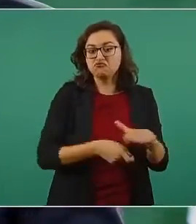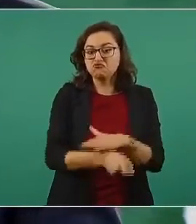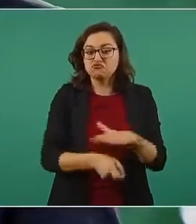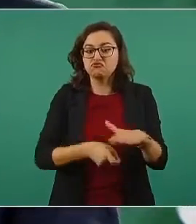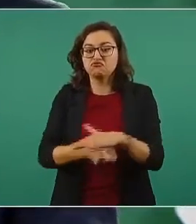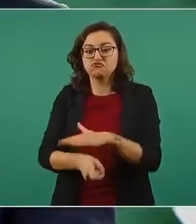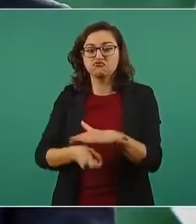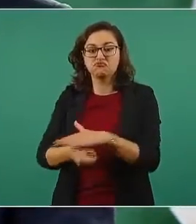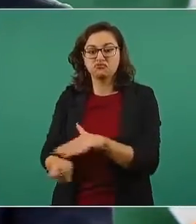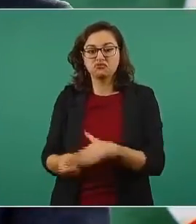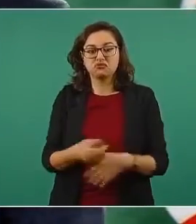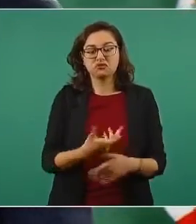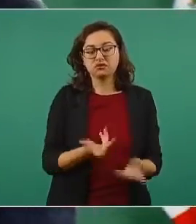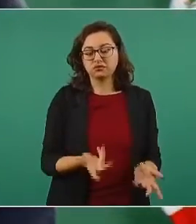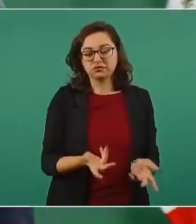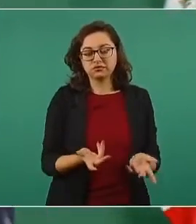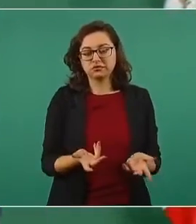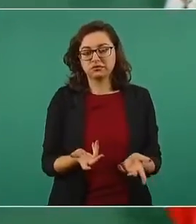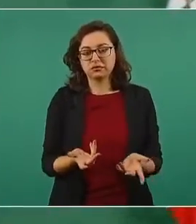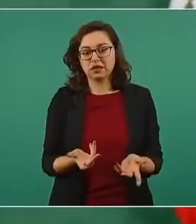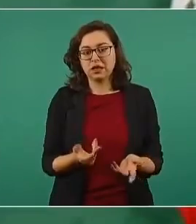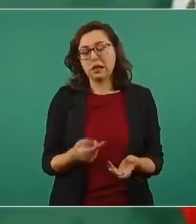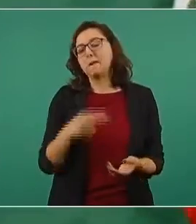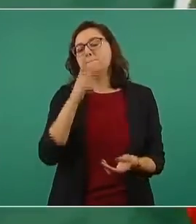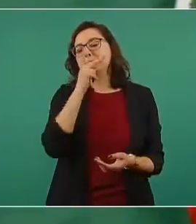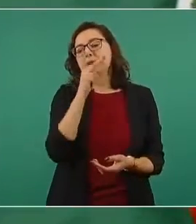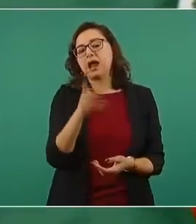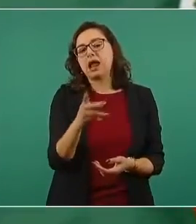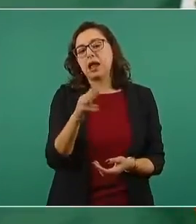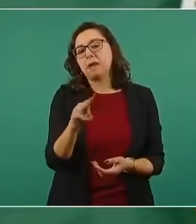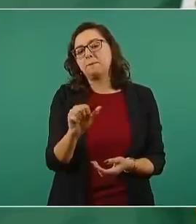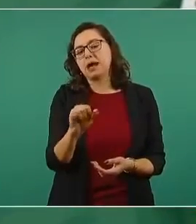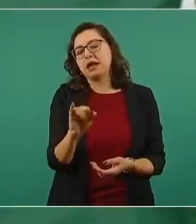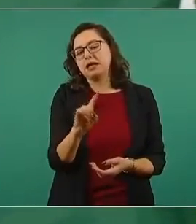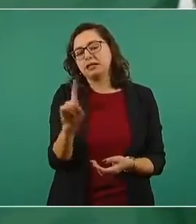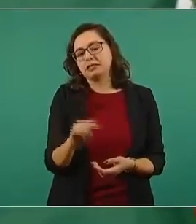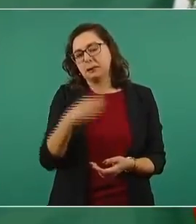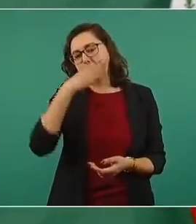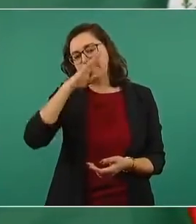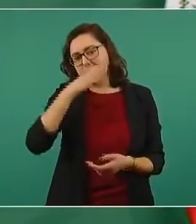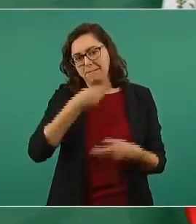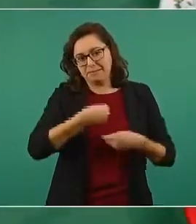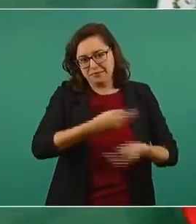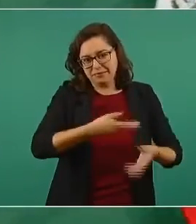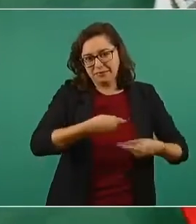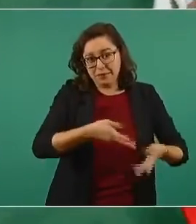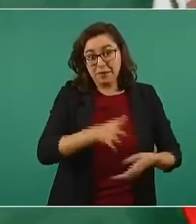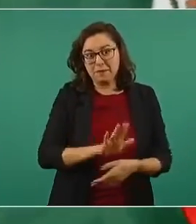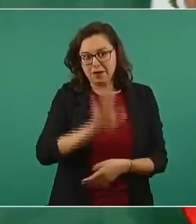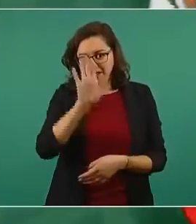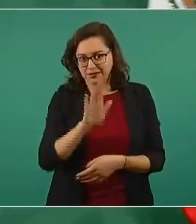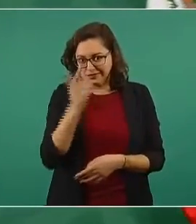Cuando había una fuerza opositora o un dirigente opositor